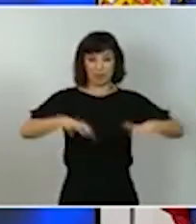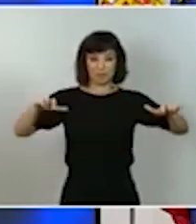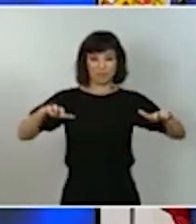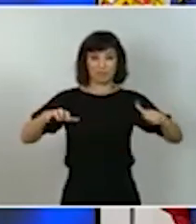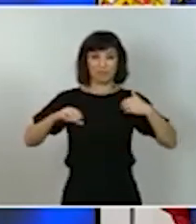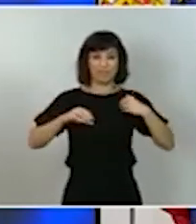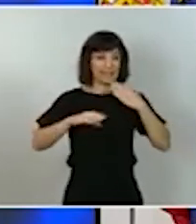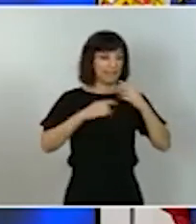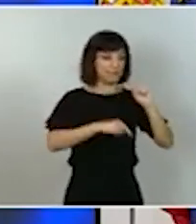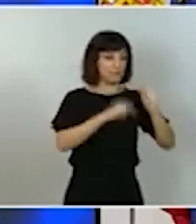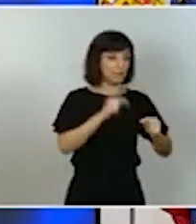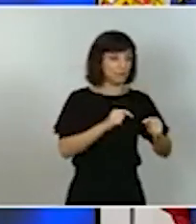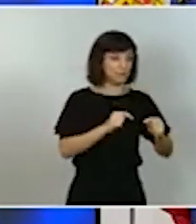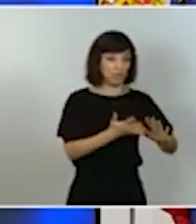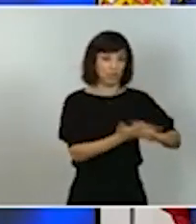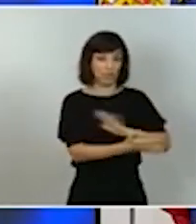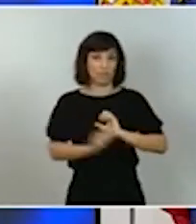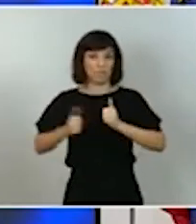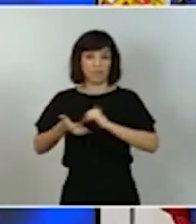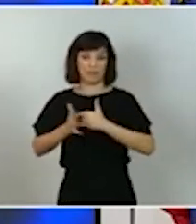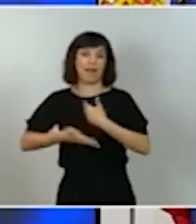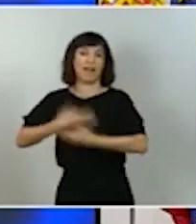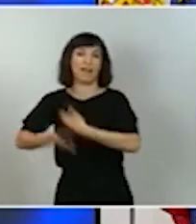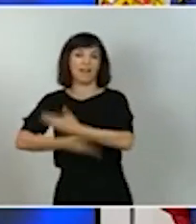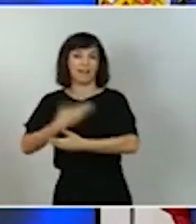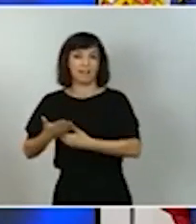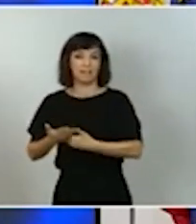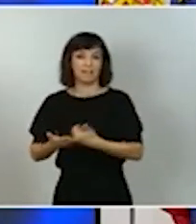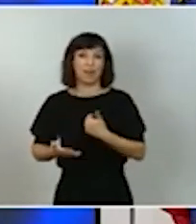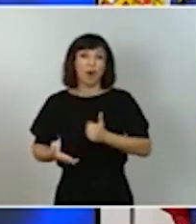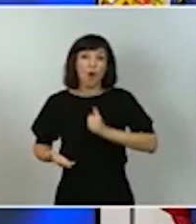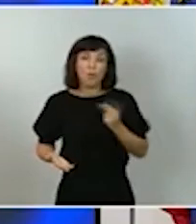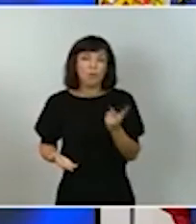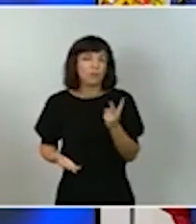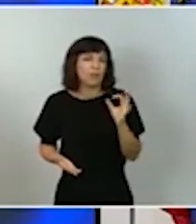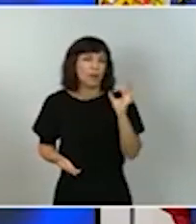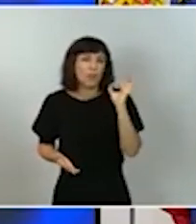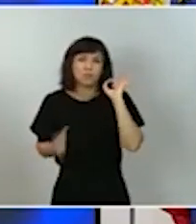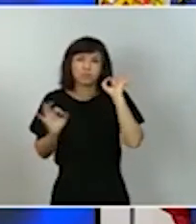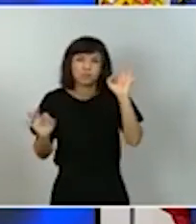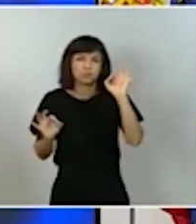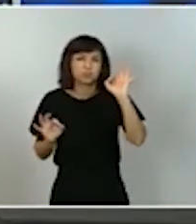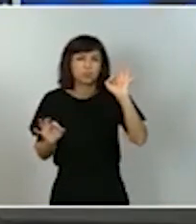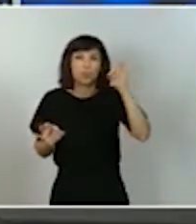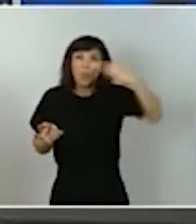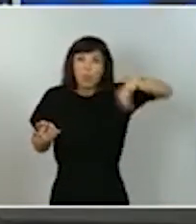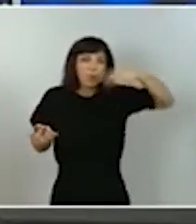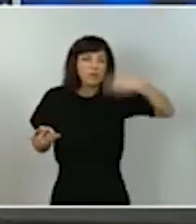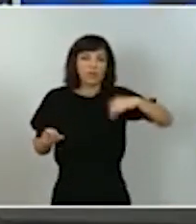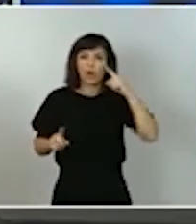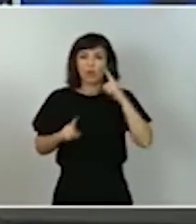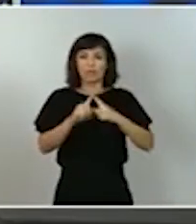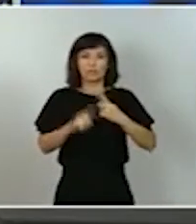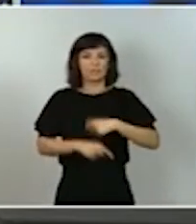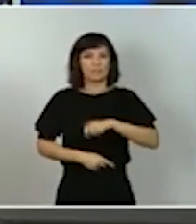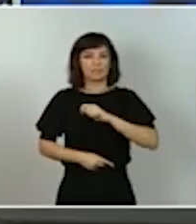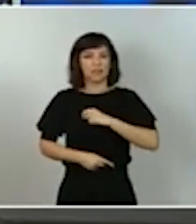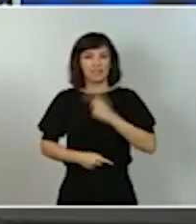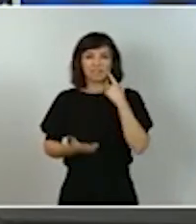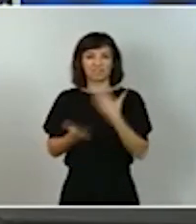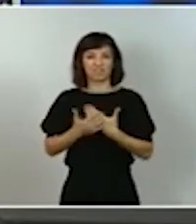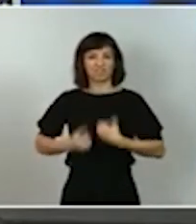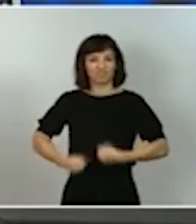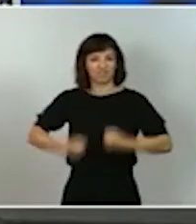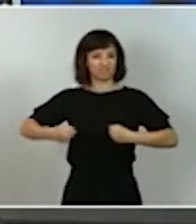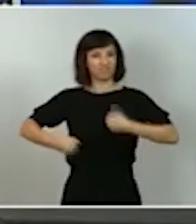ofrecen una oportunidad única para demostrar el ímpetu de nuestro país y para poner a prueba la